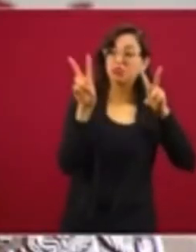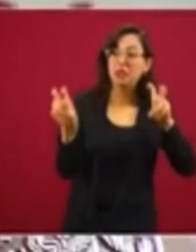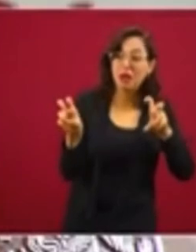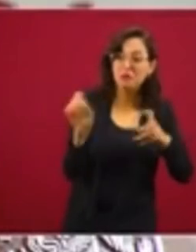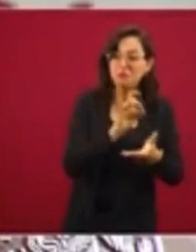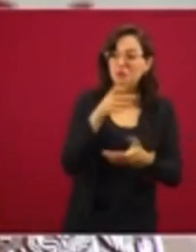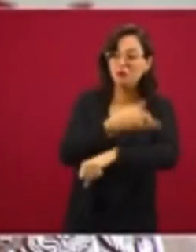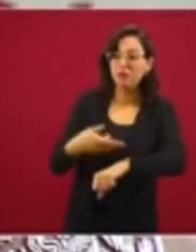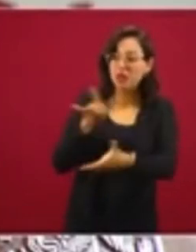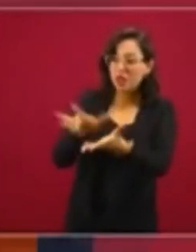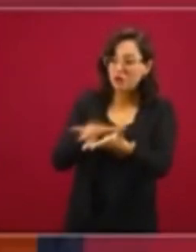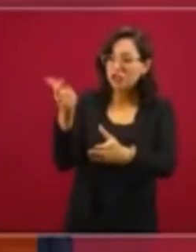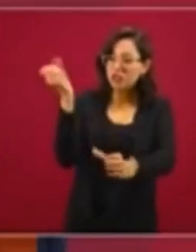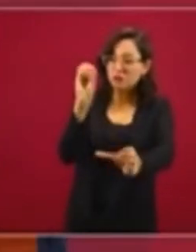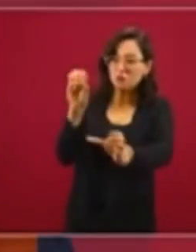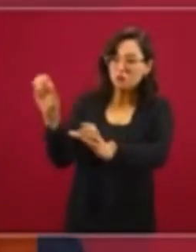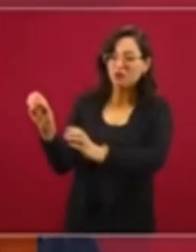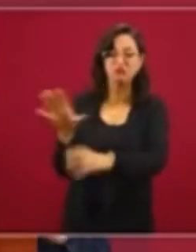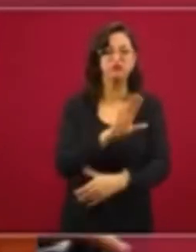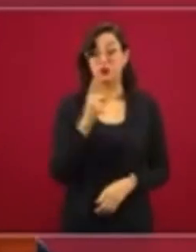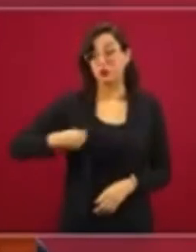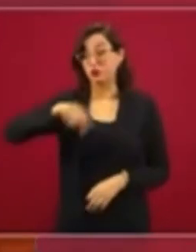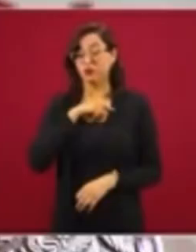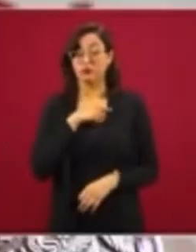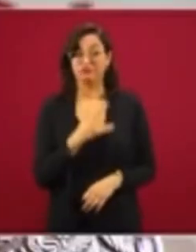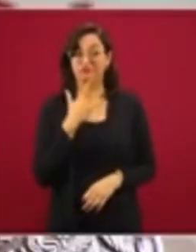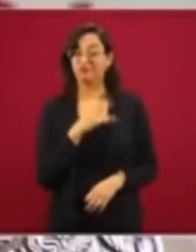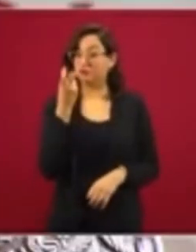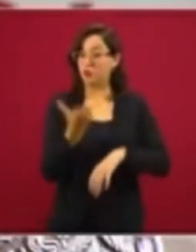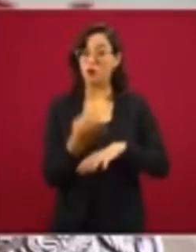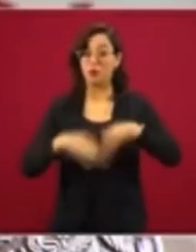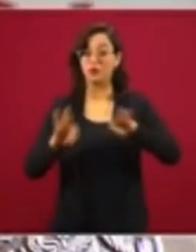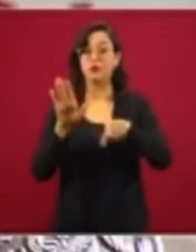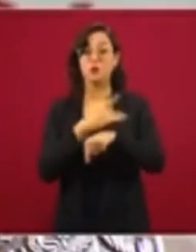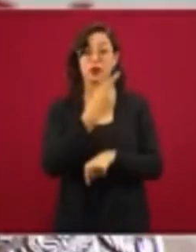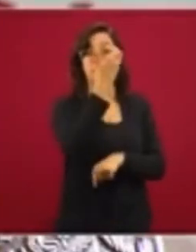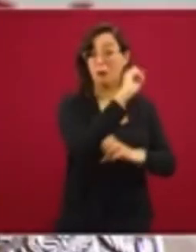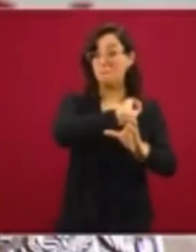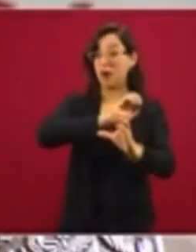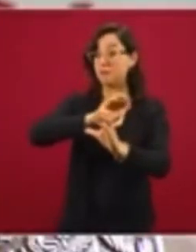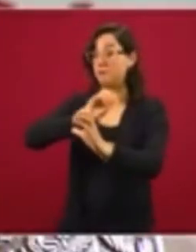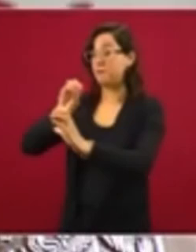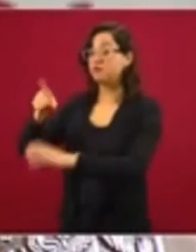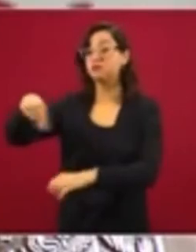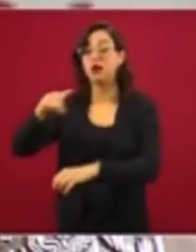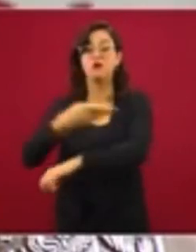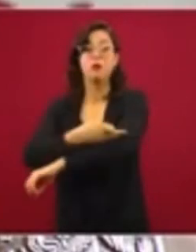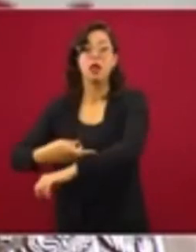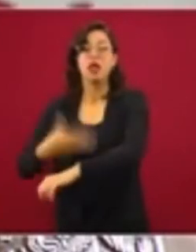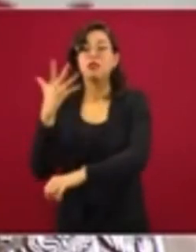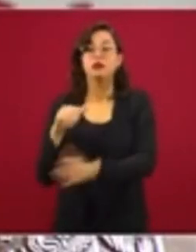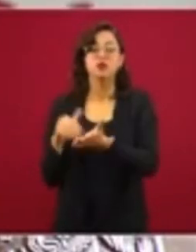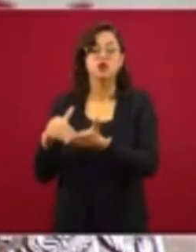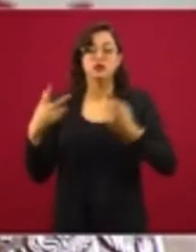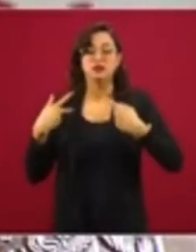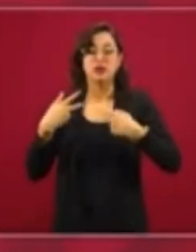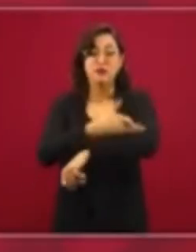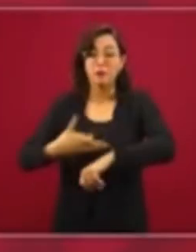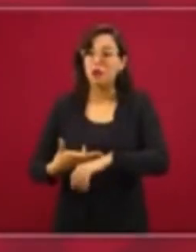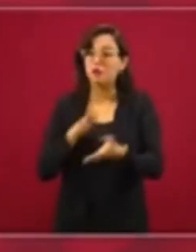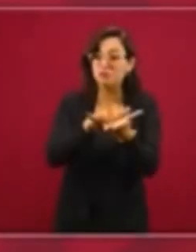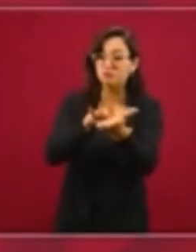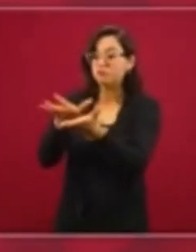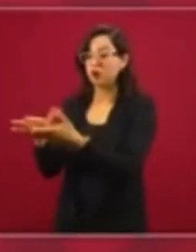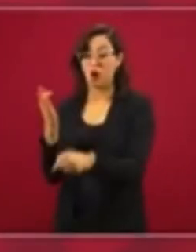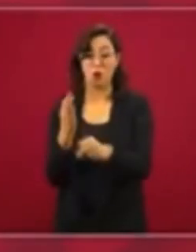fundamental porque es un dinero que llega abajo. Y eso nos ayuda mucho a atemperar la crisis. Que la crisis